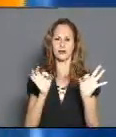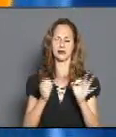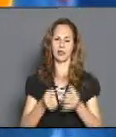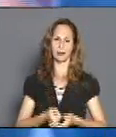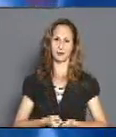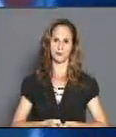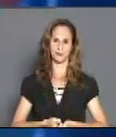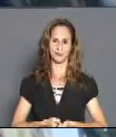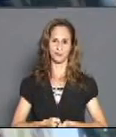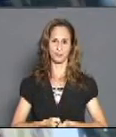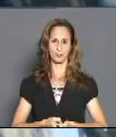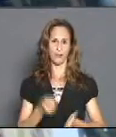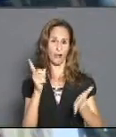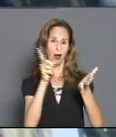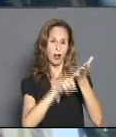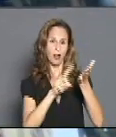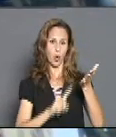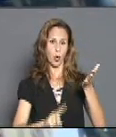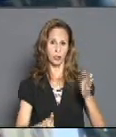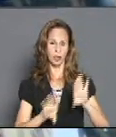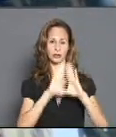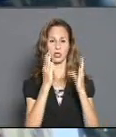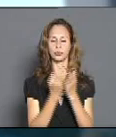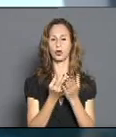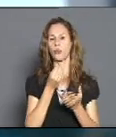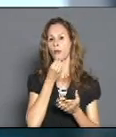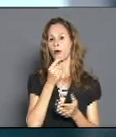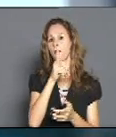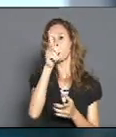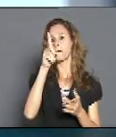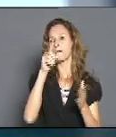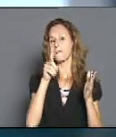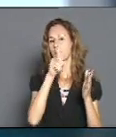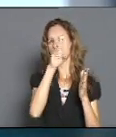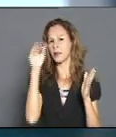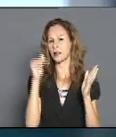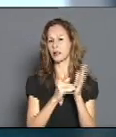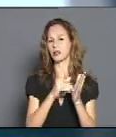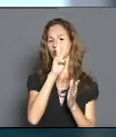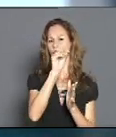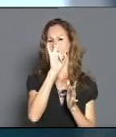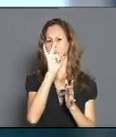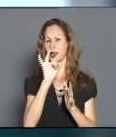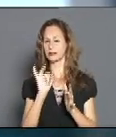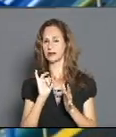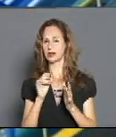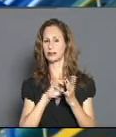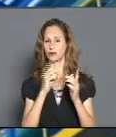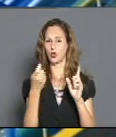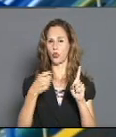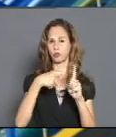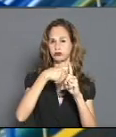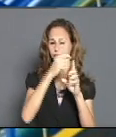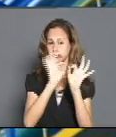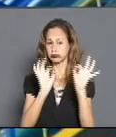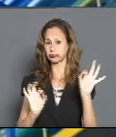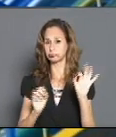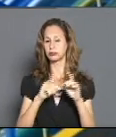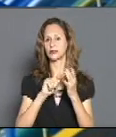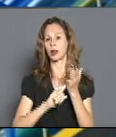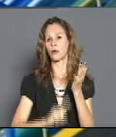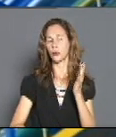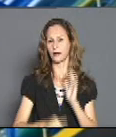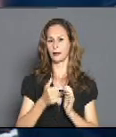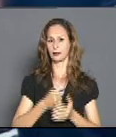La energía que producirá esta unidad en un año será de 1.537.4 gigawatts hora, lo cual es equivalente a